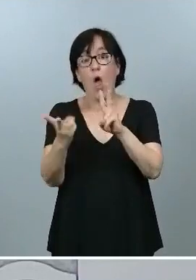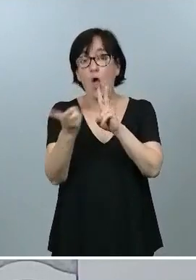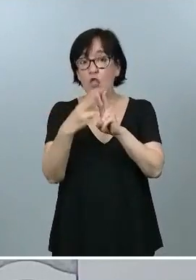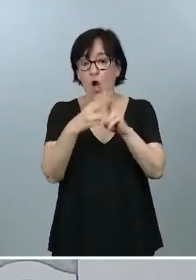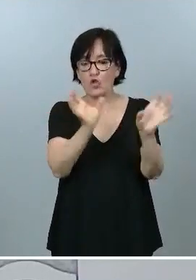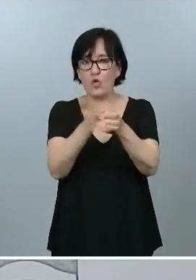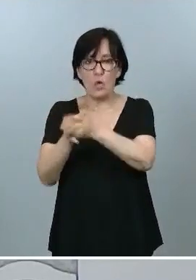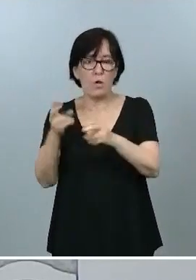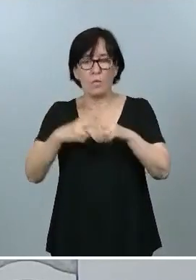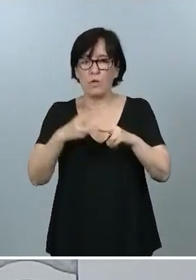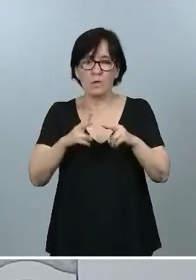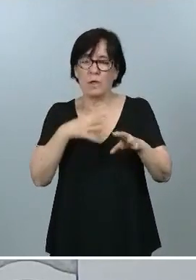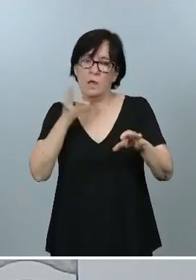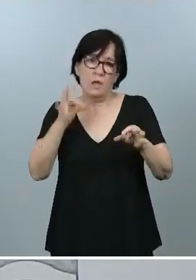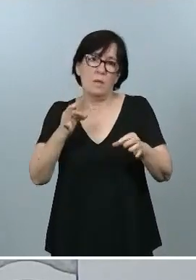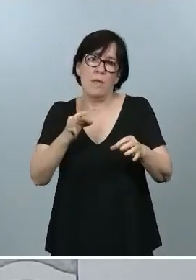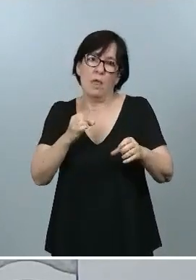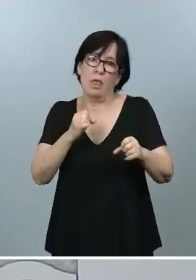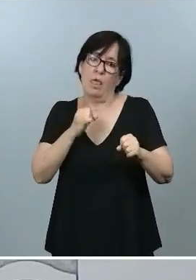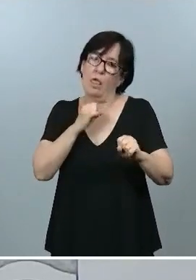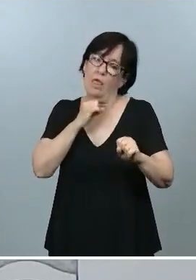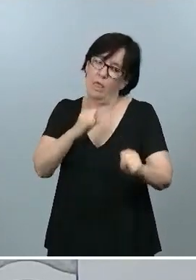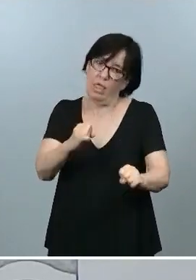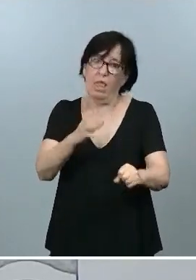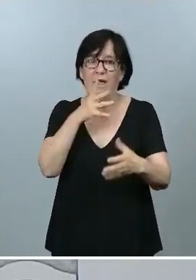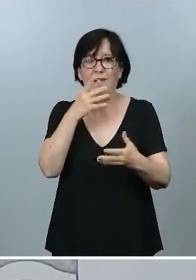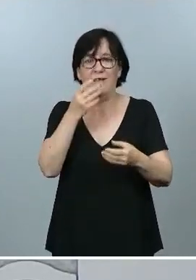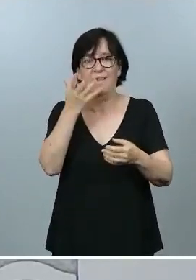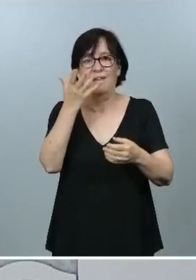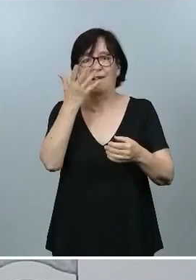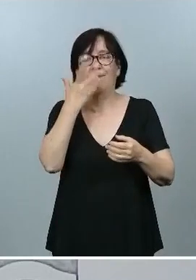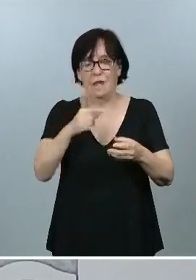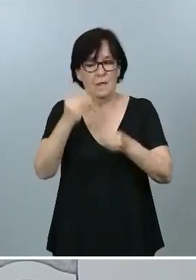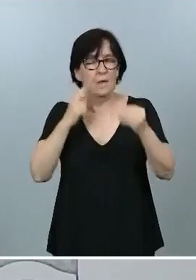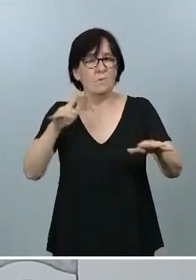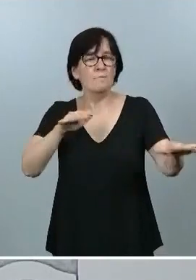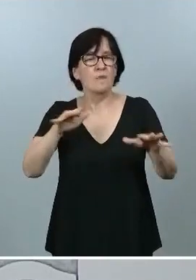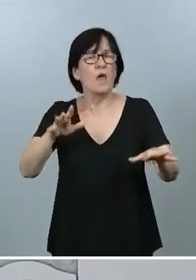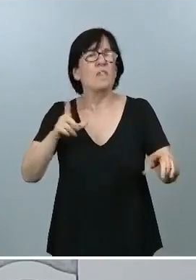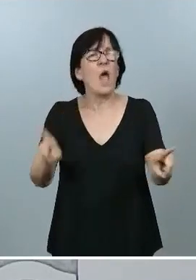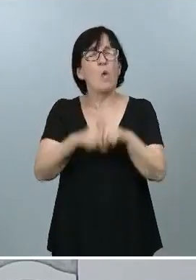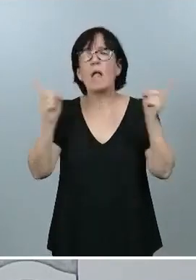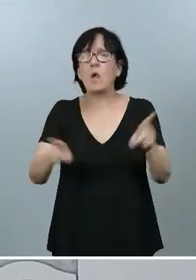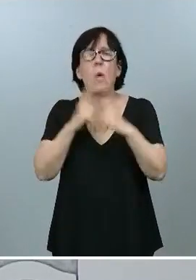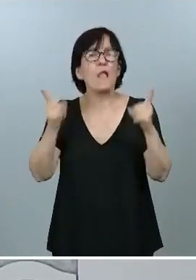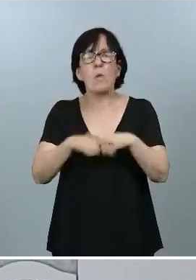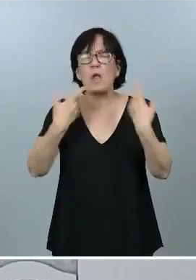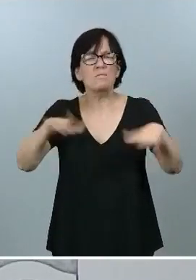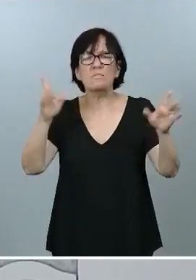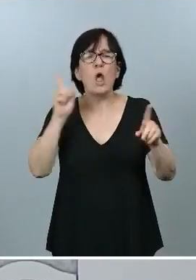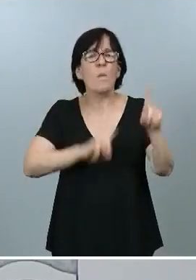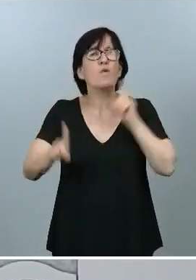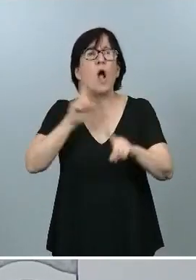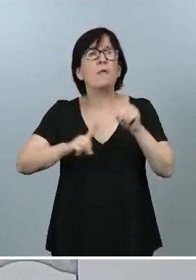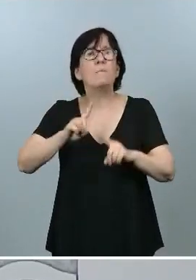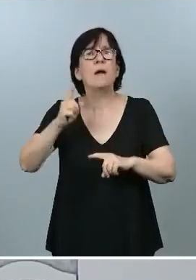que se dejan arrastrar en esa dinámica en la que parece que todo importa menos los problemas que tiene este país. Este Gobierno